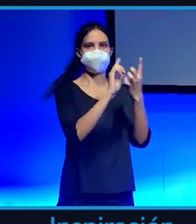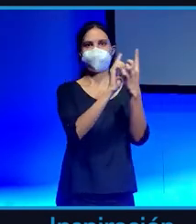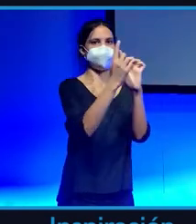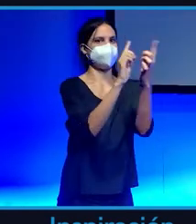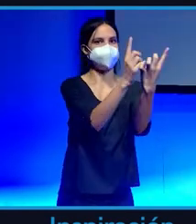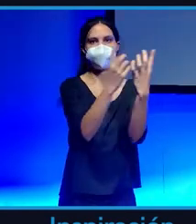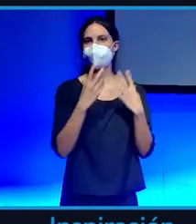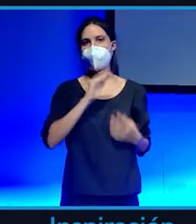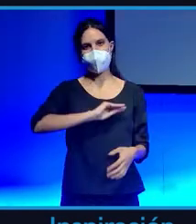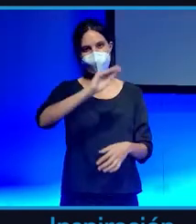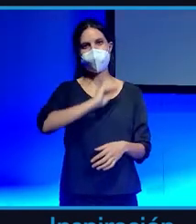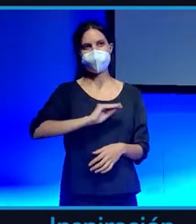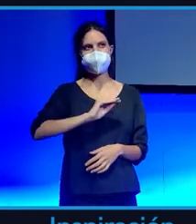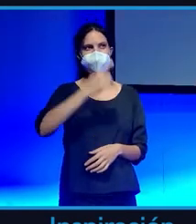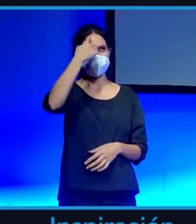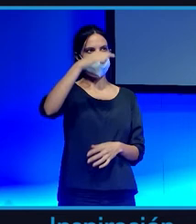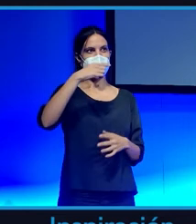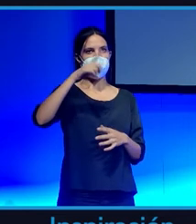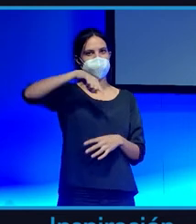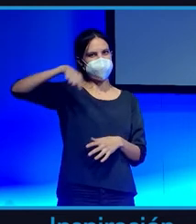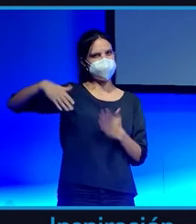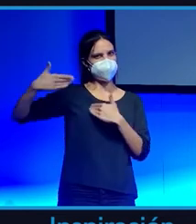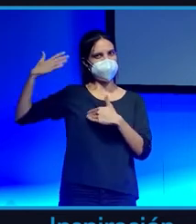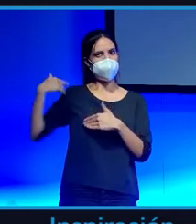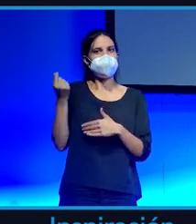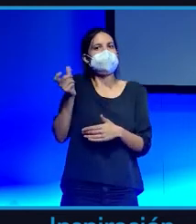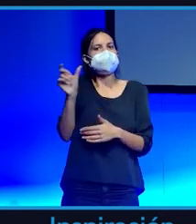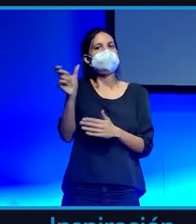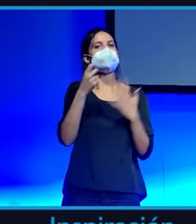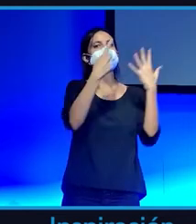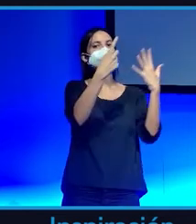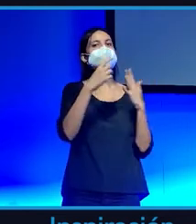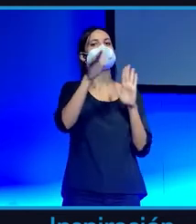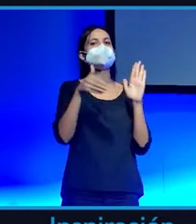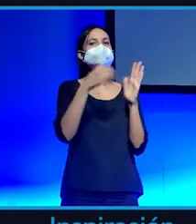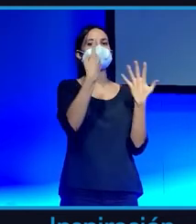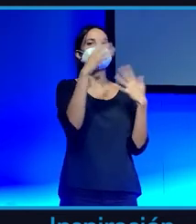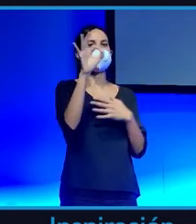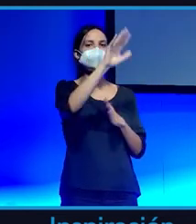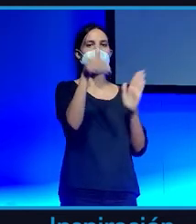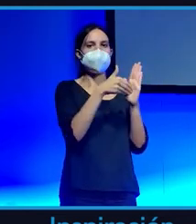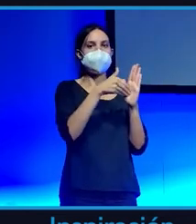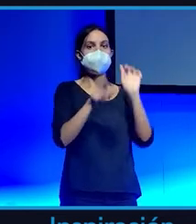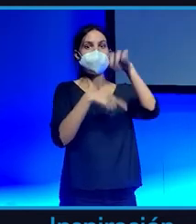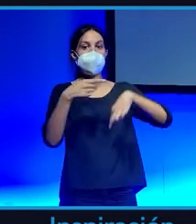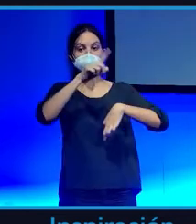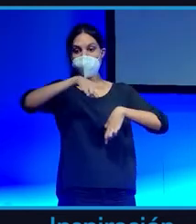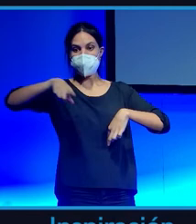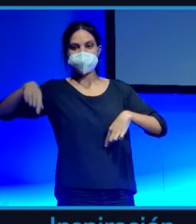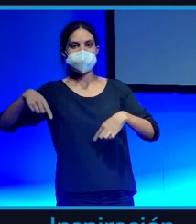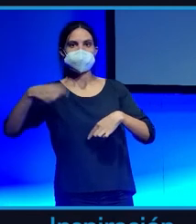en cuenta que Bitcoin estuvo hace unos meses a 60.000 y en un par de meses bajó a 30.000. O sea, una bajada del 50%.